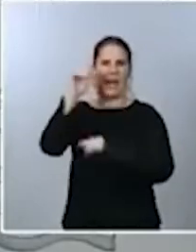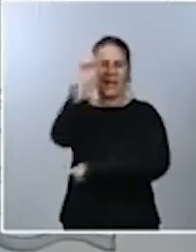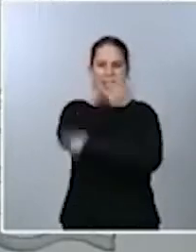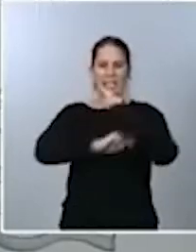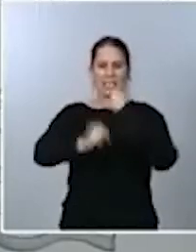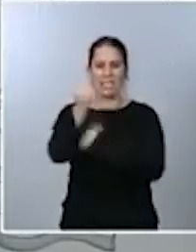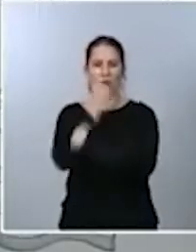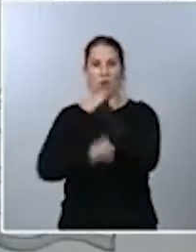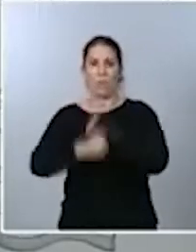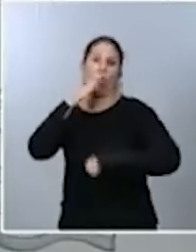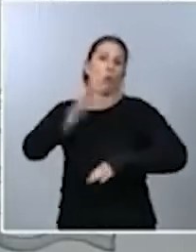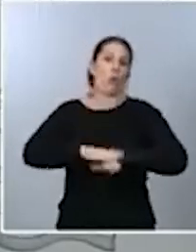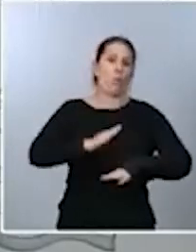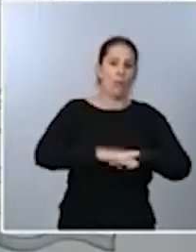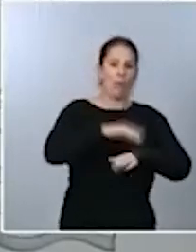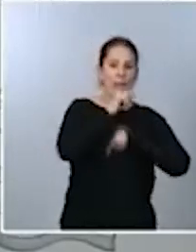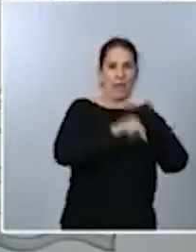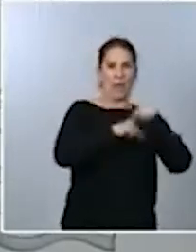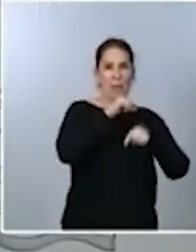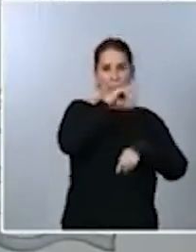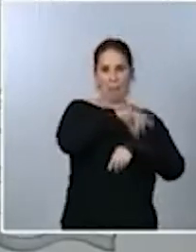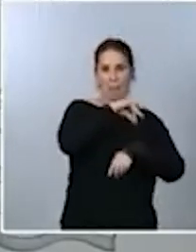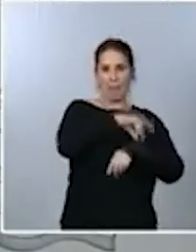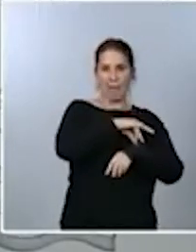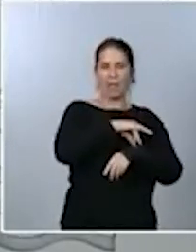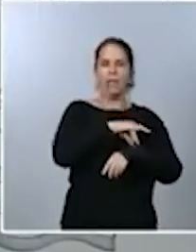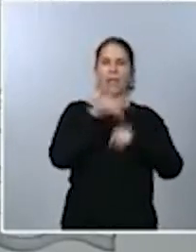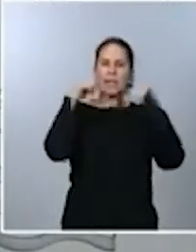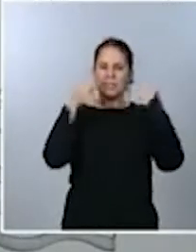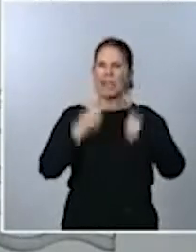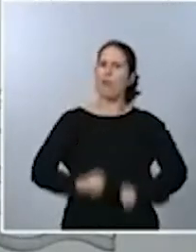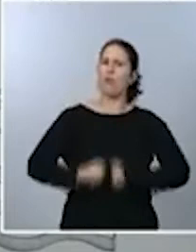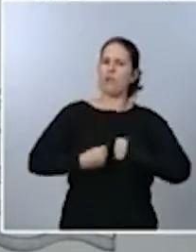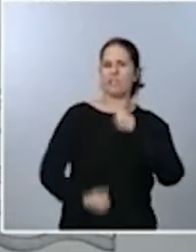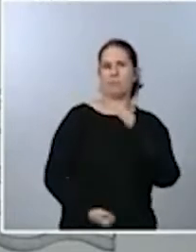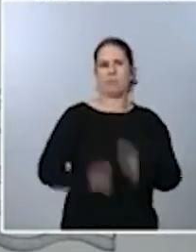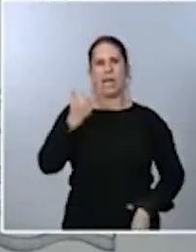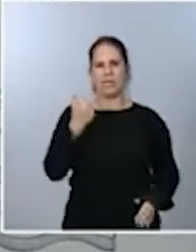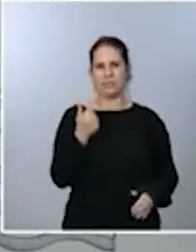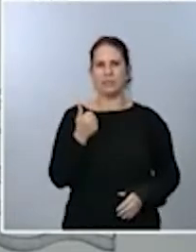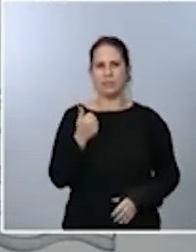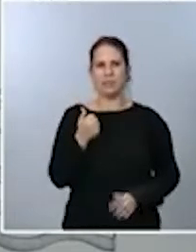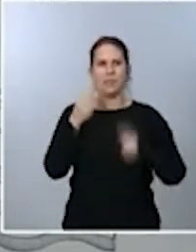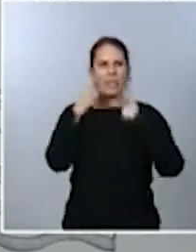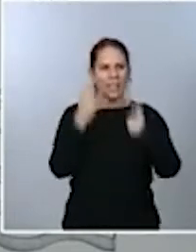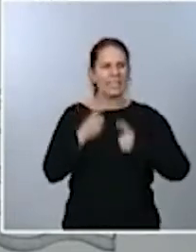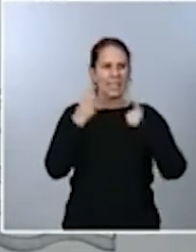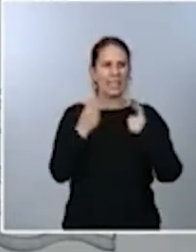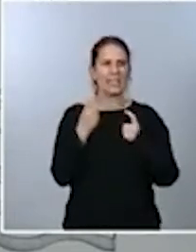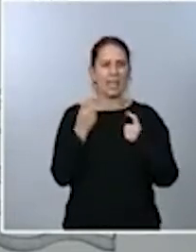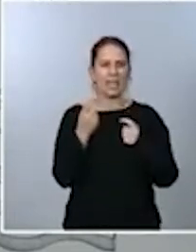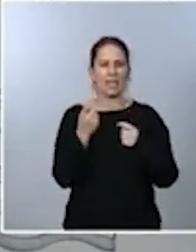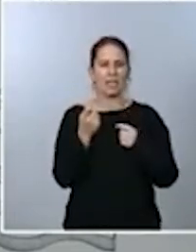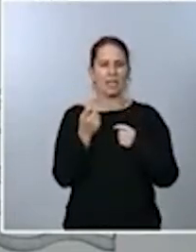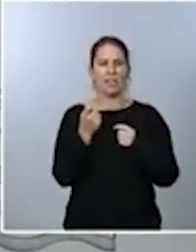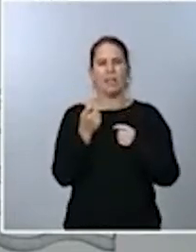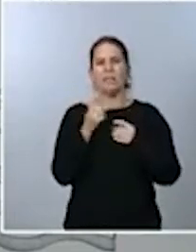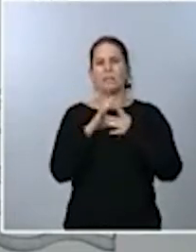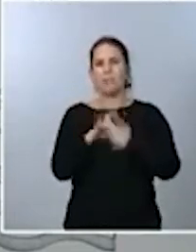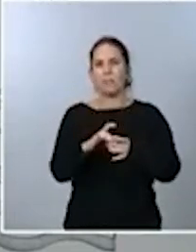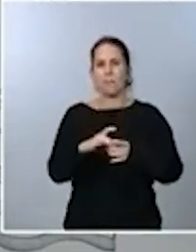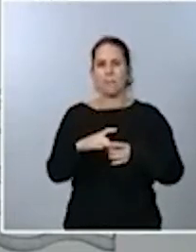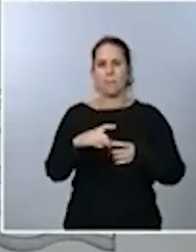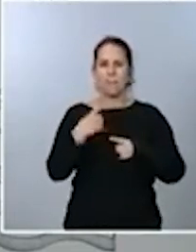pandemia más fuerte de lo que entramos y, sobre todo, sin tener que reproducir todas aquellas cuestiones negativas